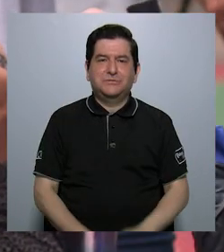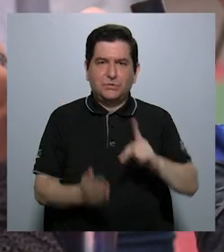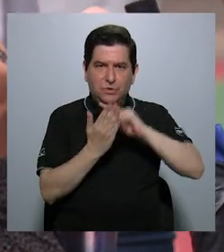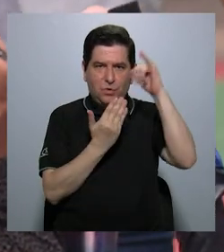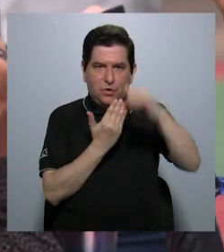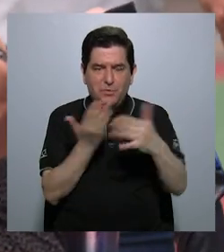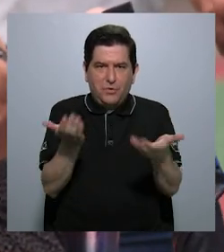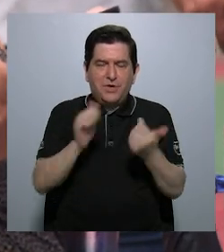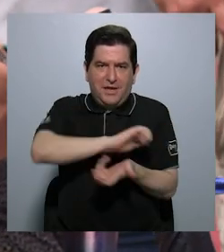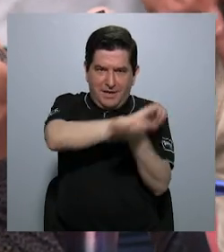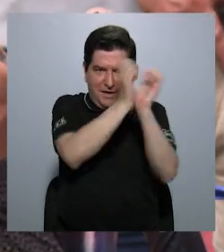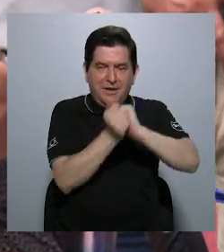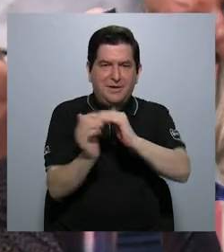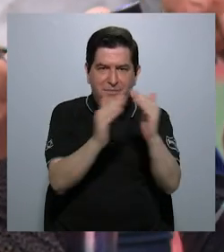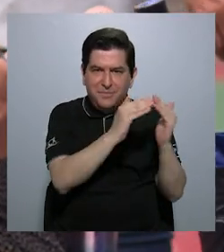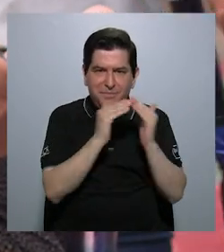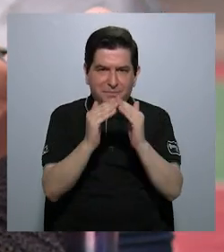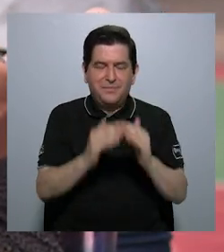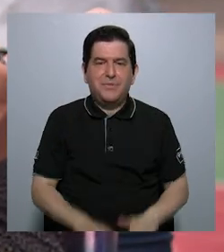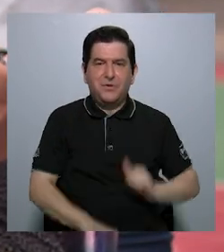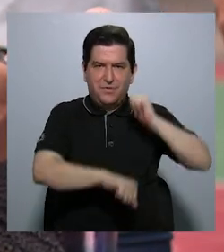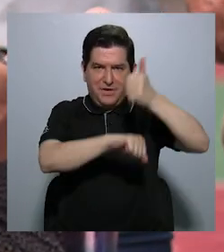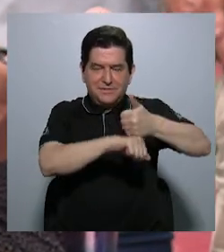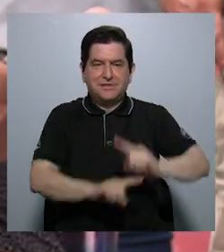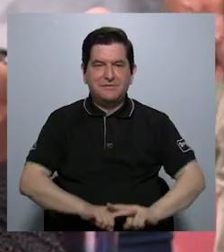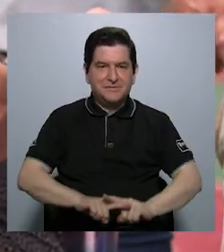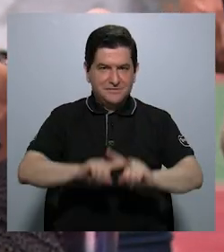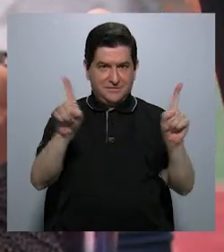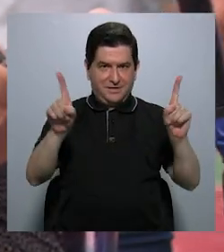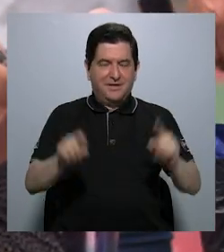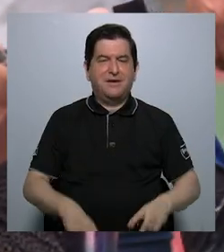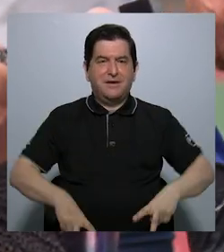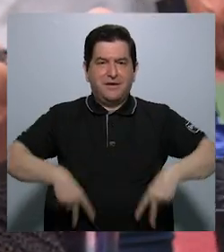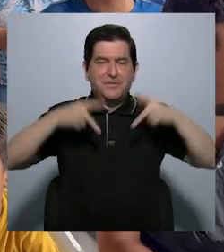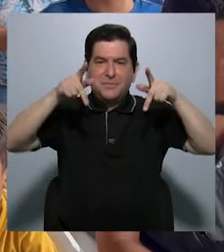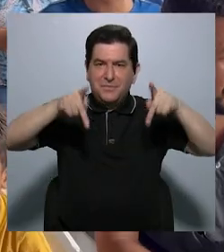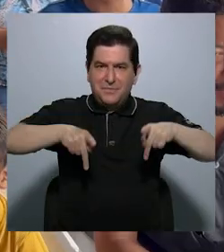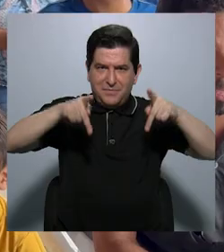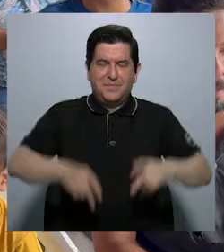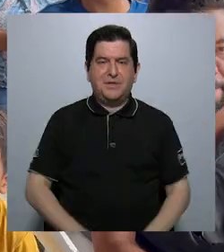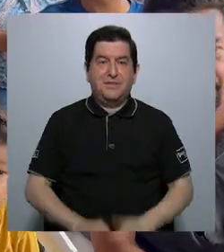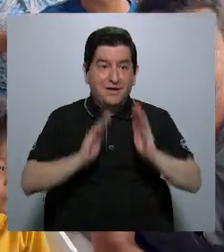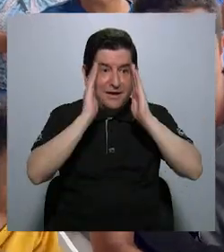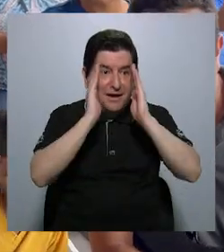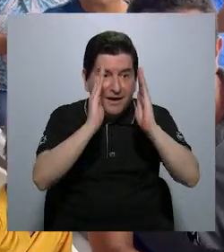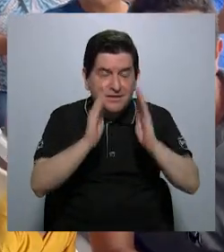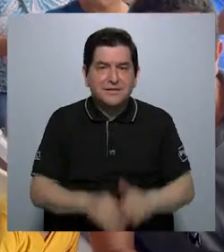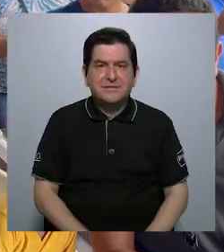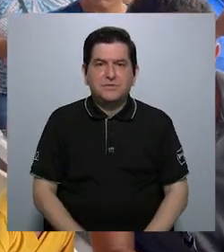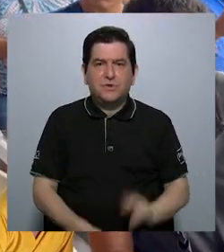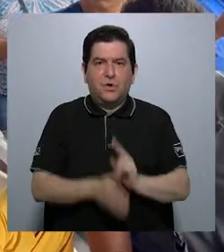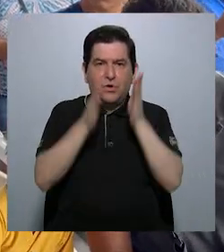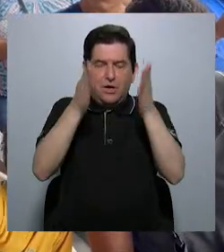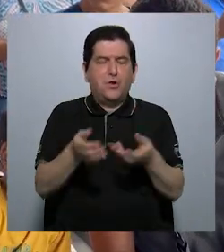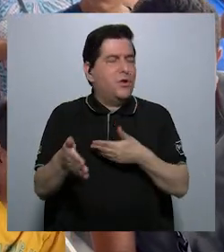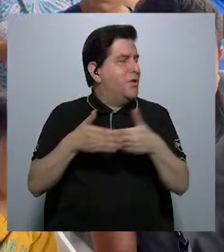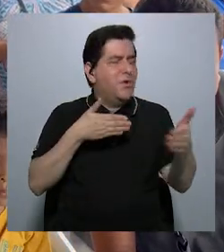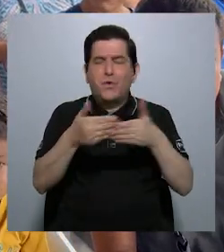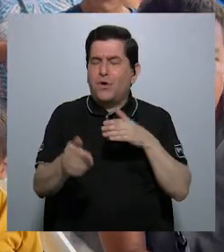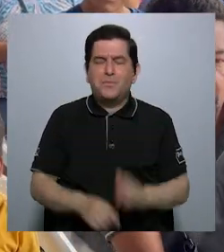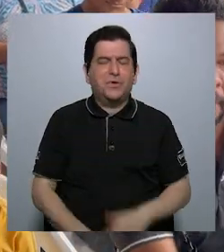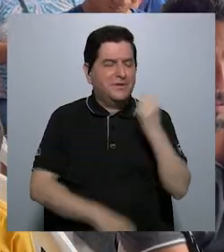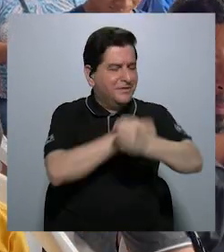proyecto busca transformar las comunidades y marcar una diferencia en la vida de las personas al atender personas usuarias sin